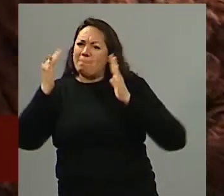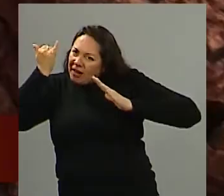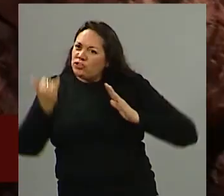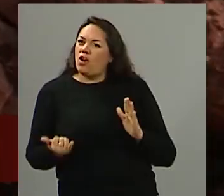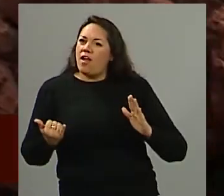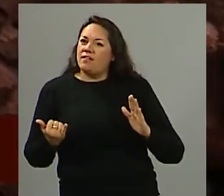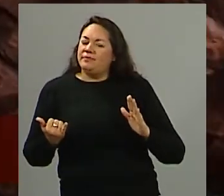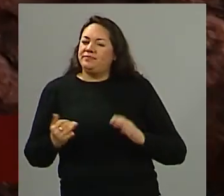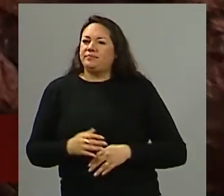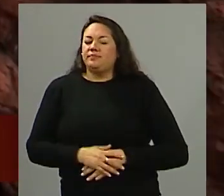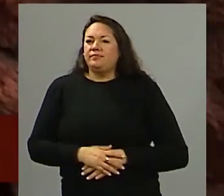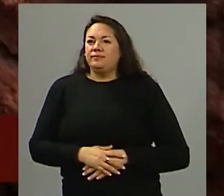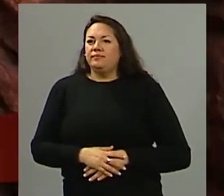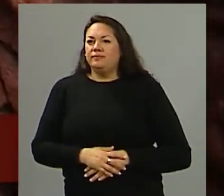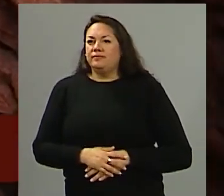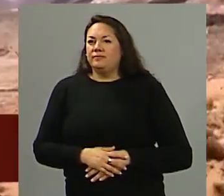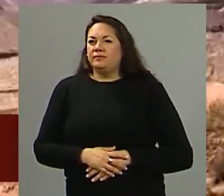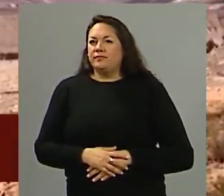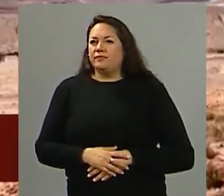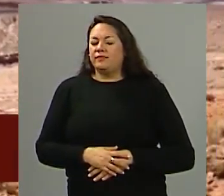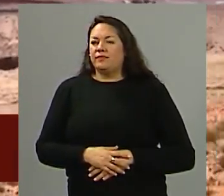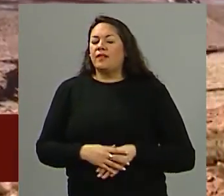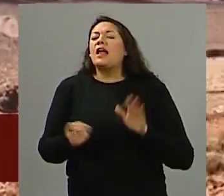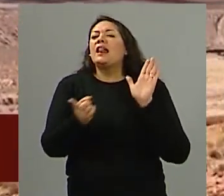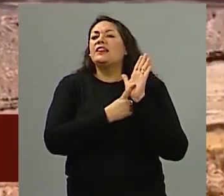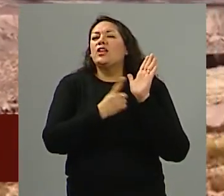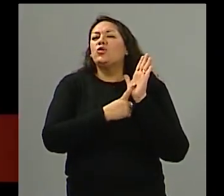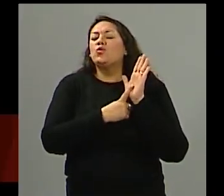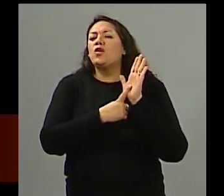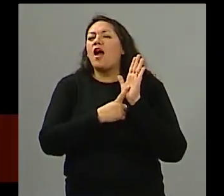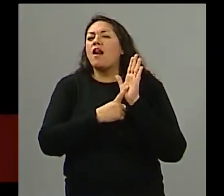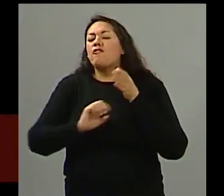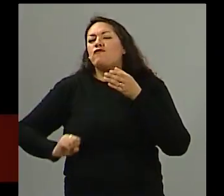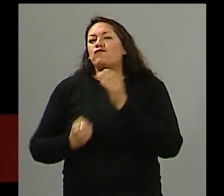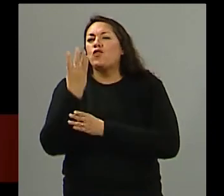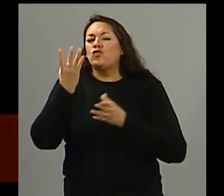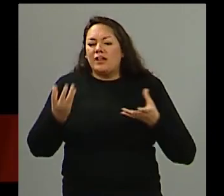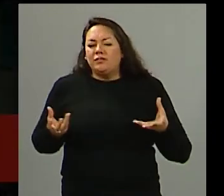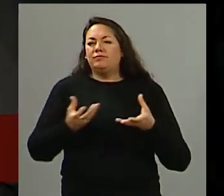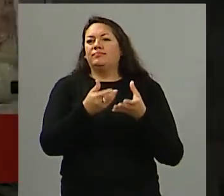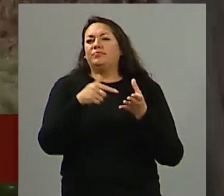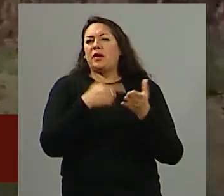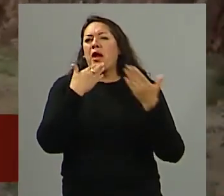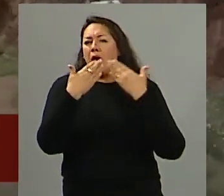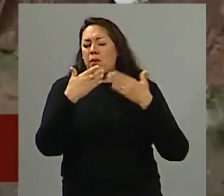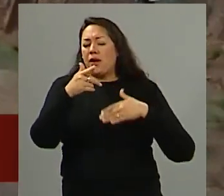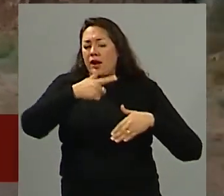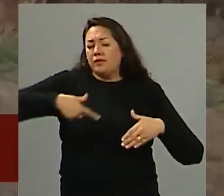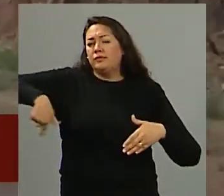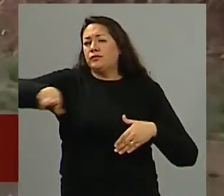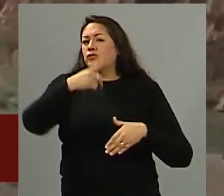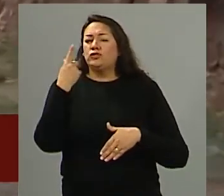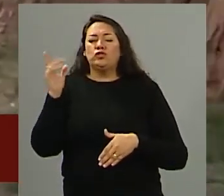con la titular de la fundación que está trabajando para llevar adelante este proyecto y bueno nos decía que era muy importante que los mendocinos en general